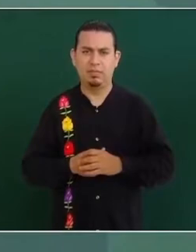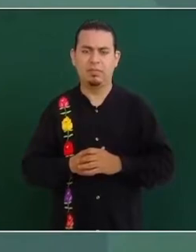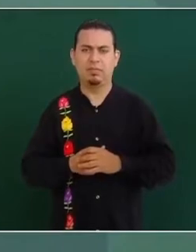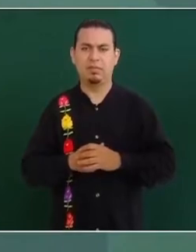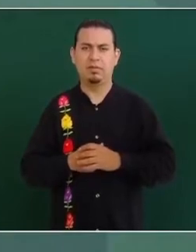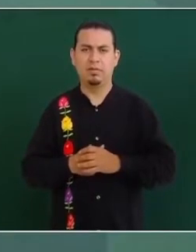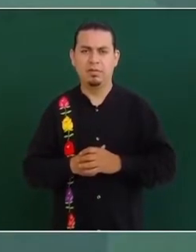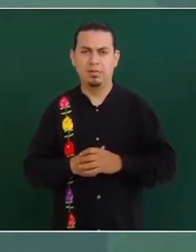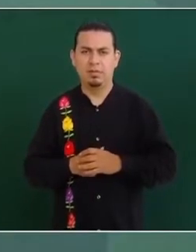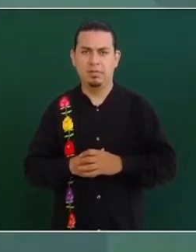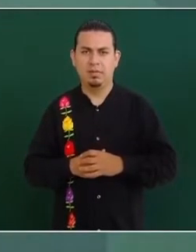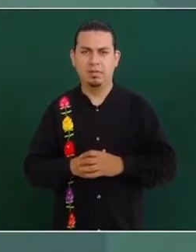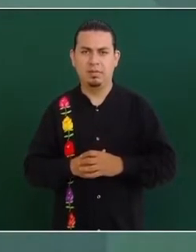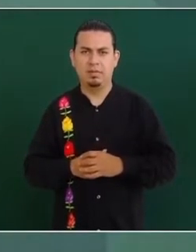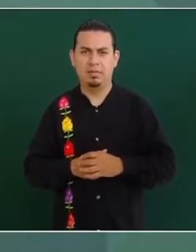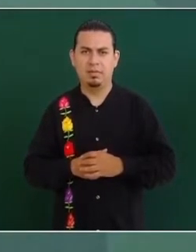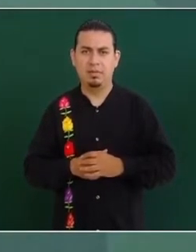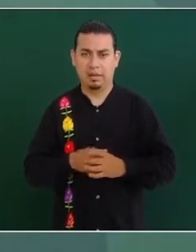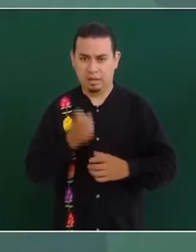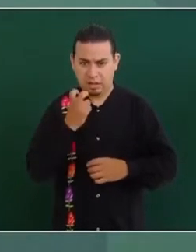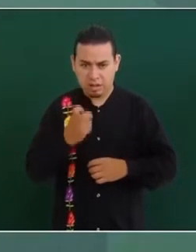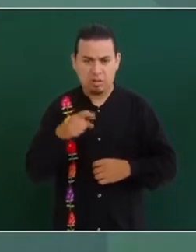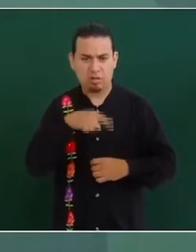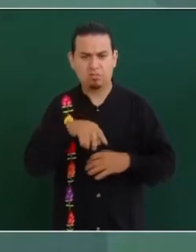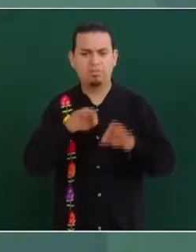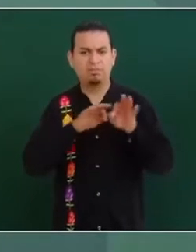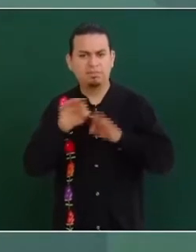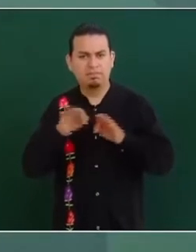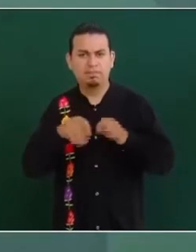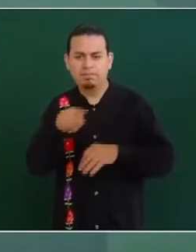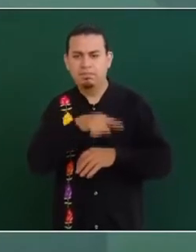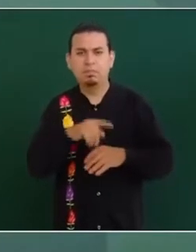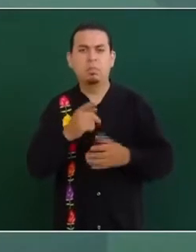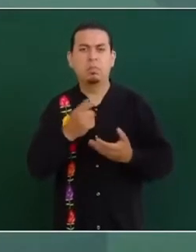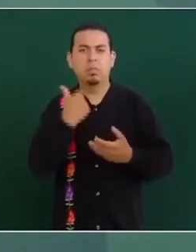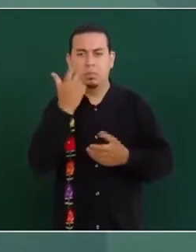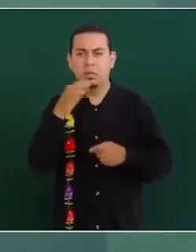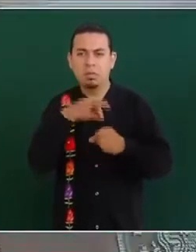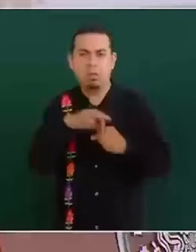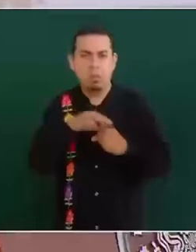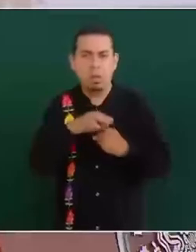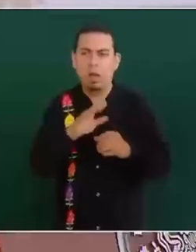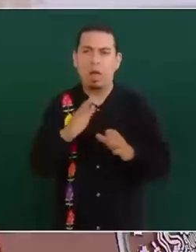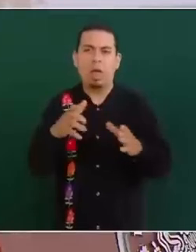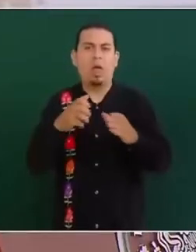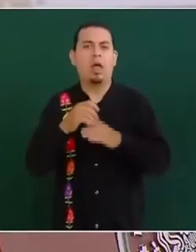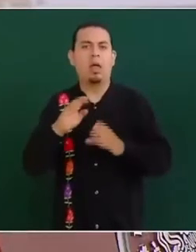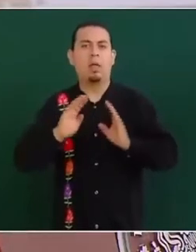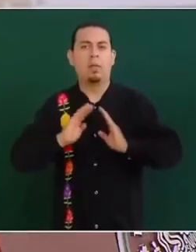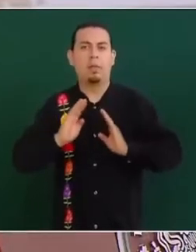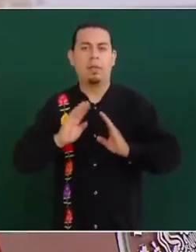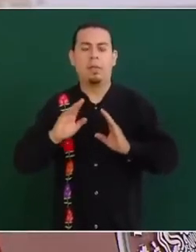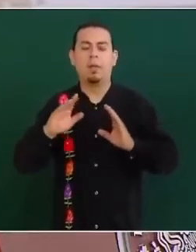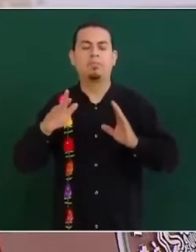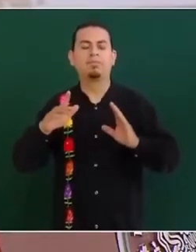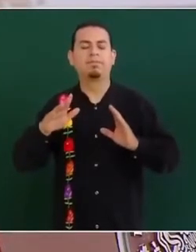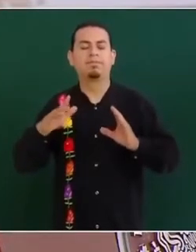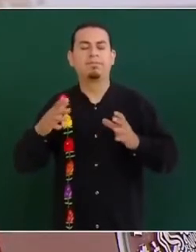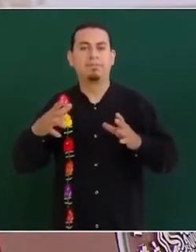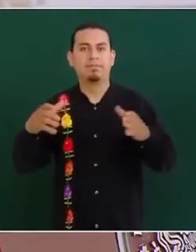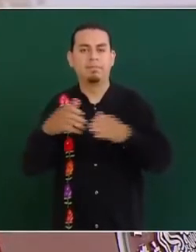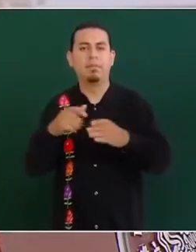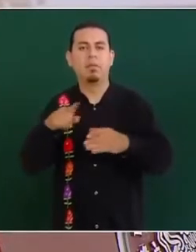mostrando que no tienen vocación democrática. Y lo otro